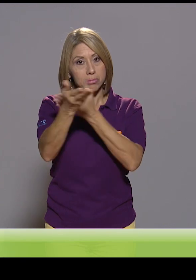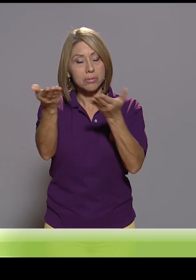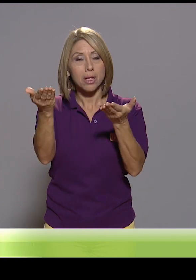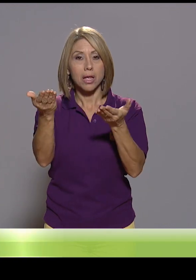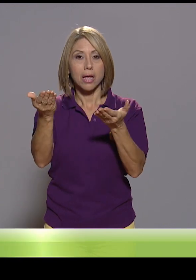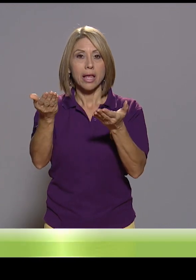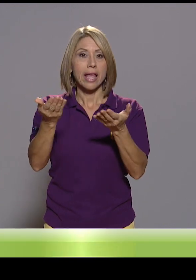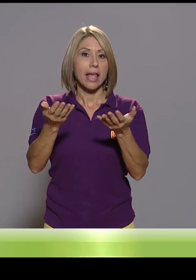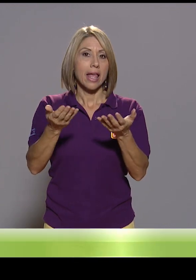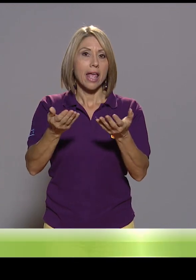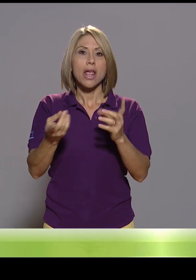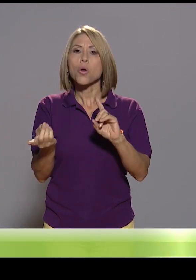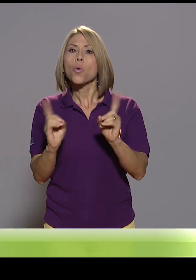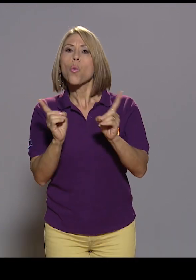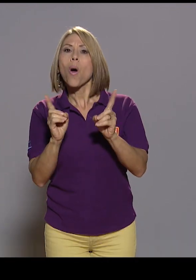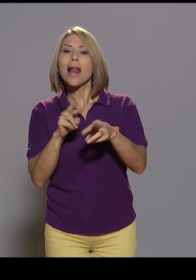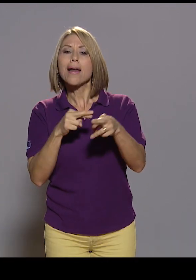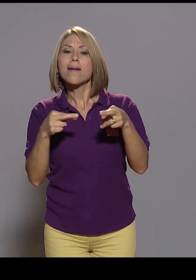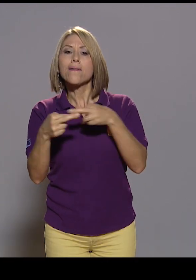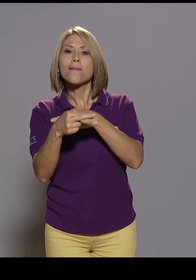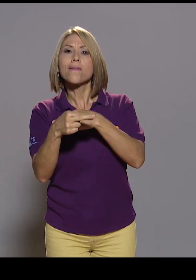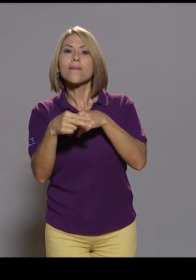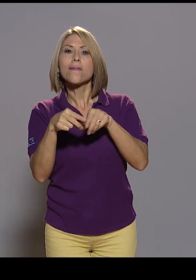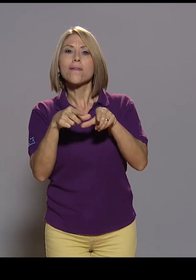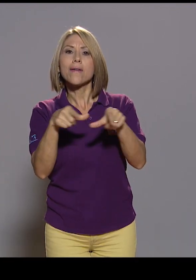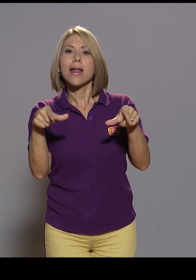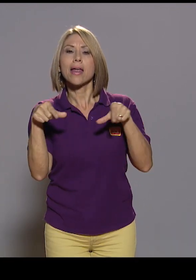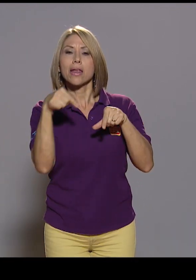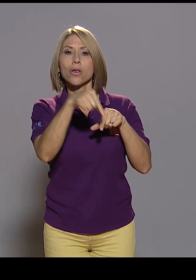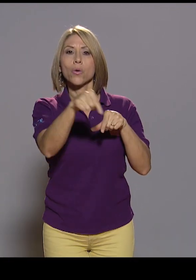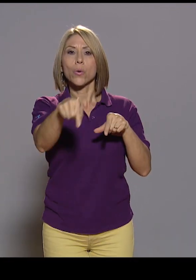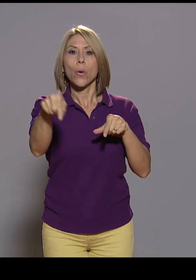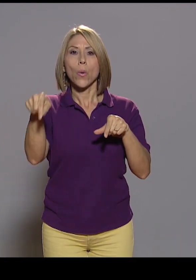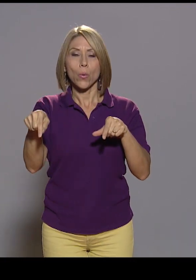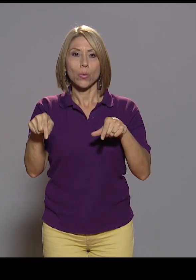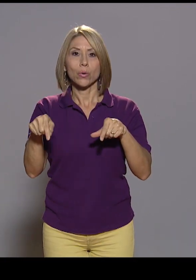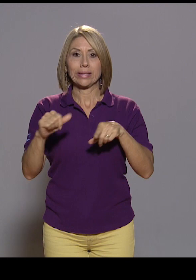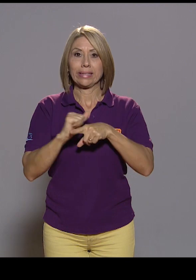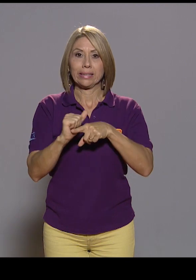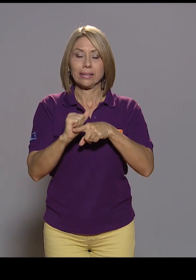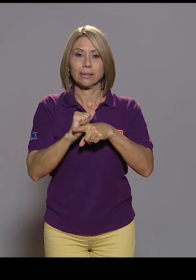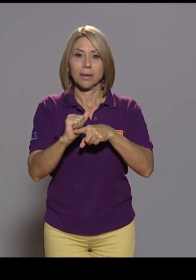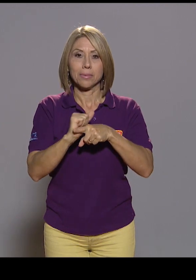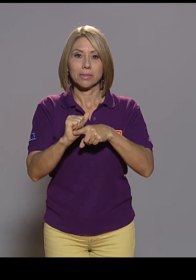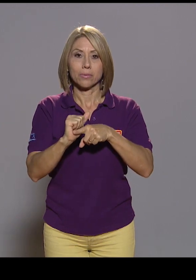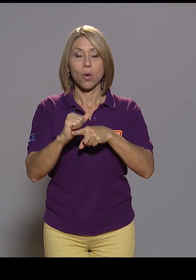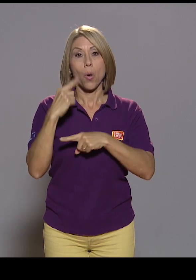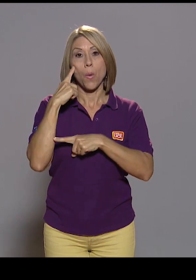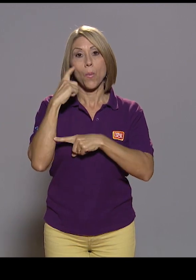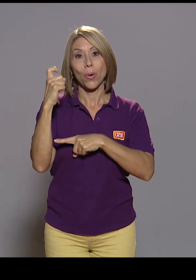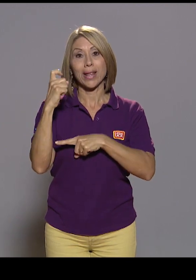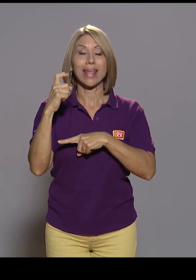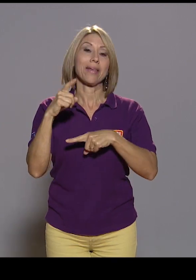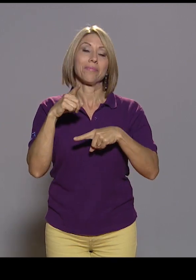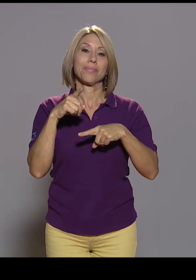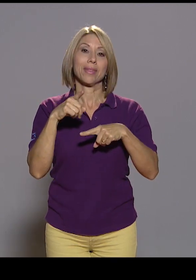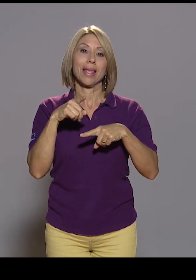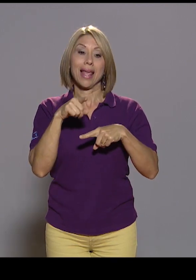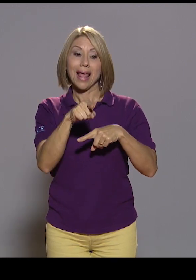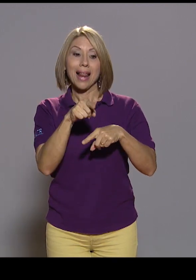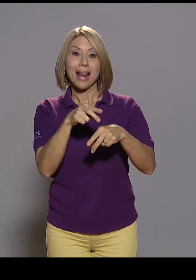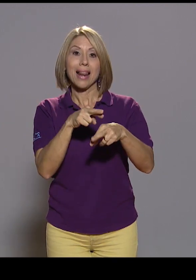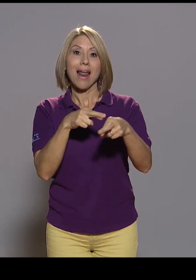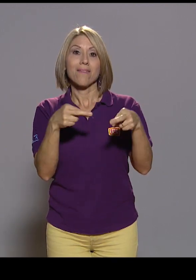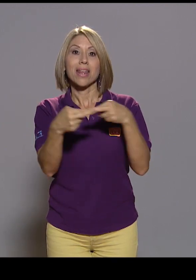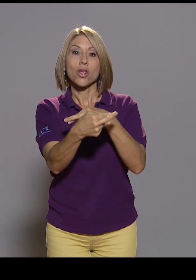de en qué región se podría estar dando en ese momento, ¿verdad?, porque la región tiene que responder a